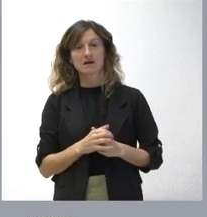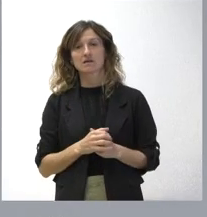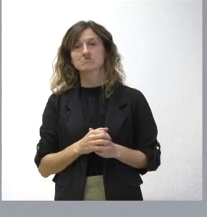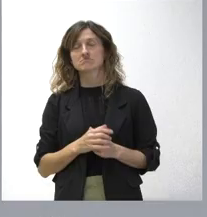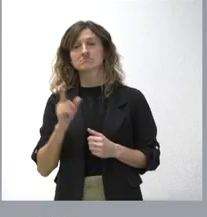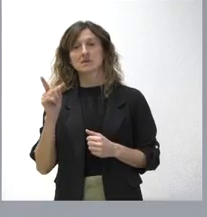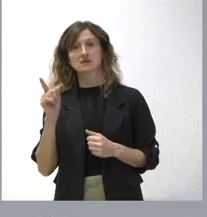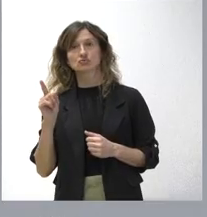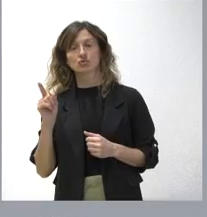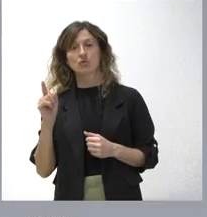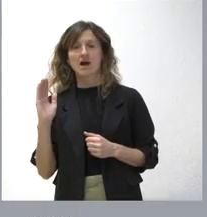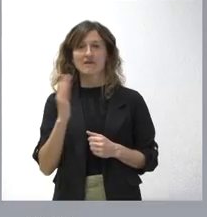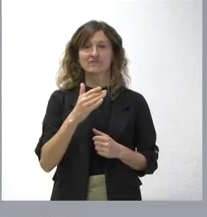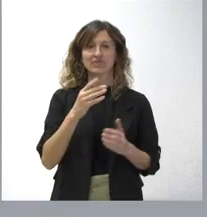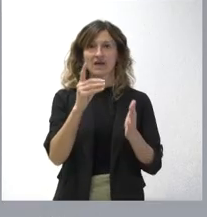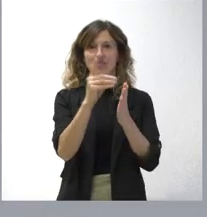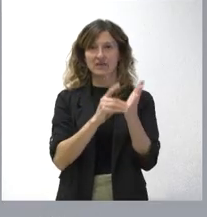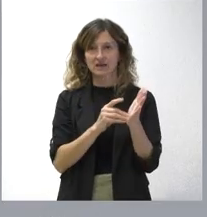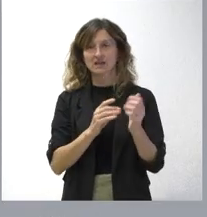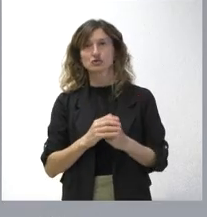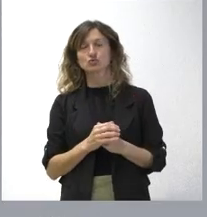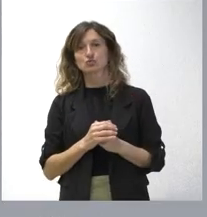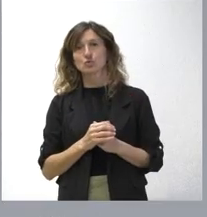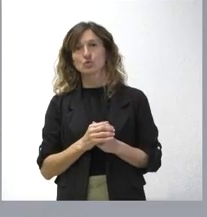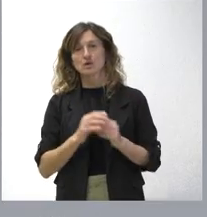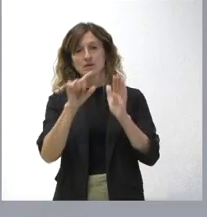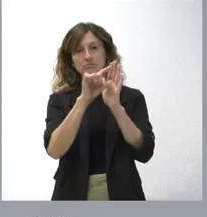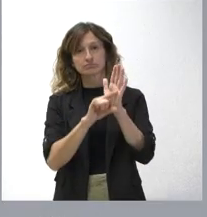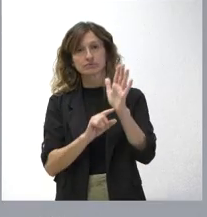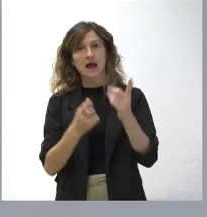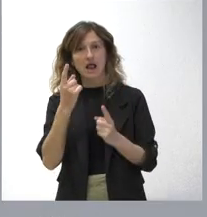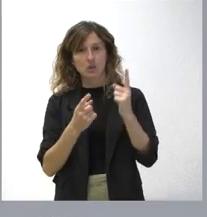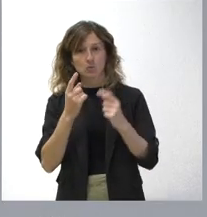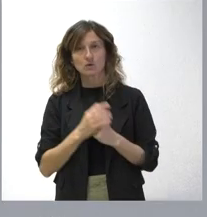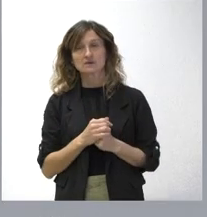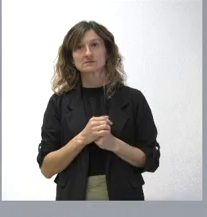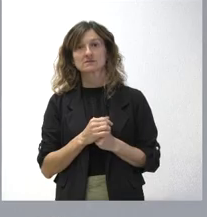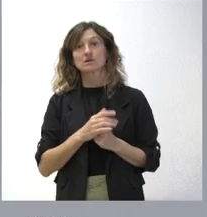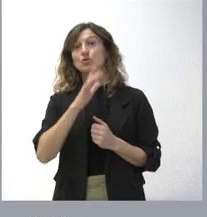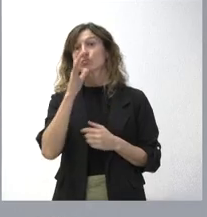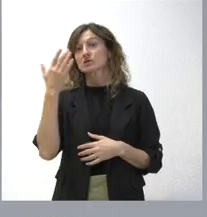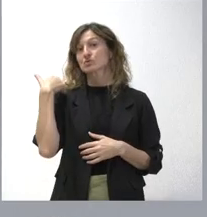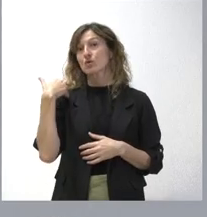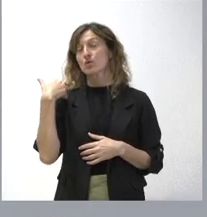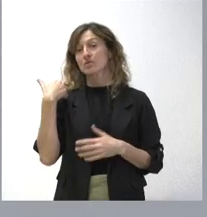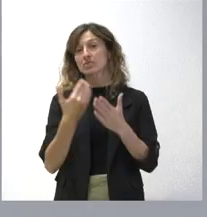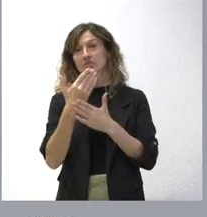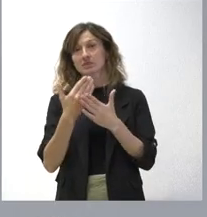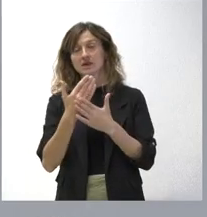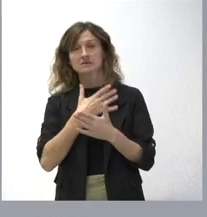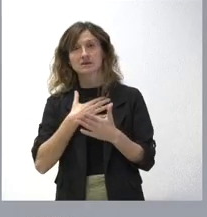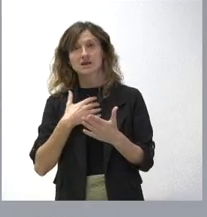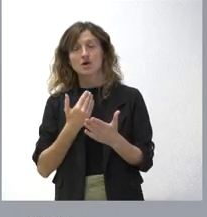afecta a ese decreto en algunas de sus previsiones. Y eso es lo que motivó en su día que se planteara la